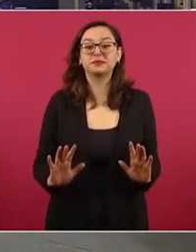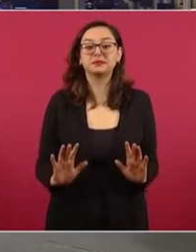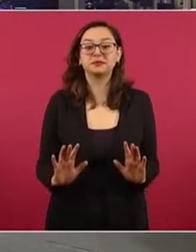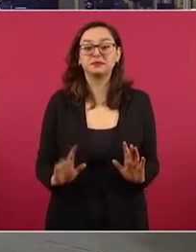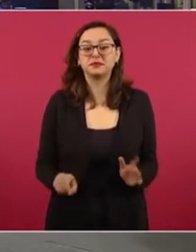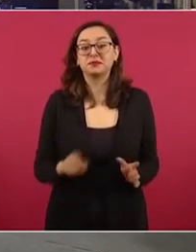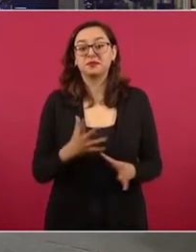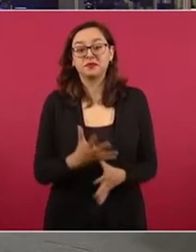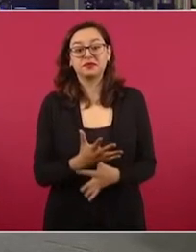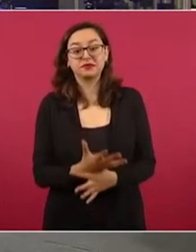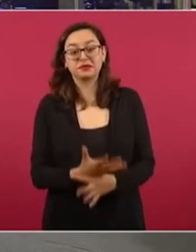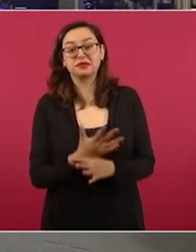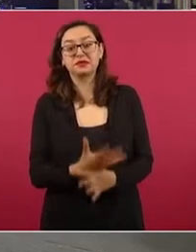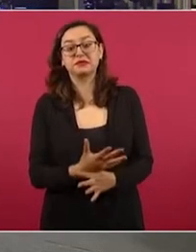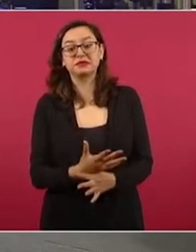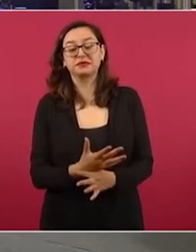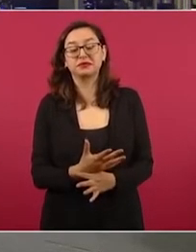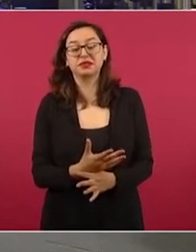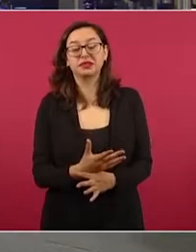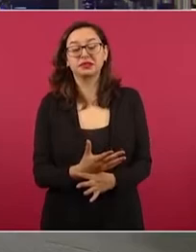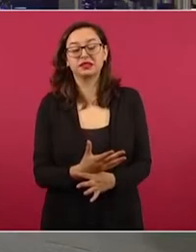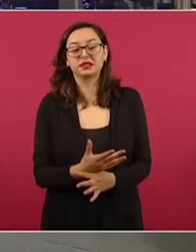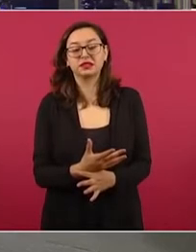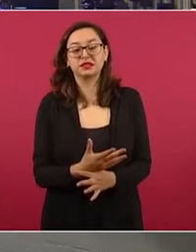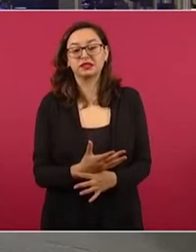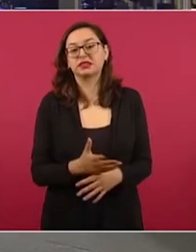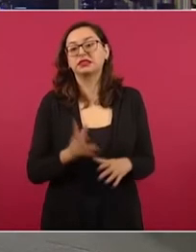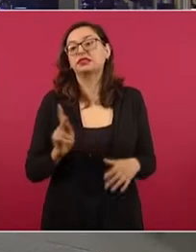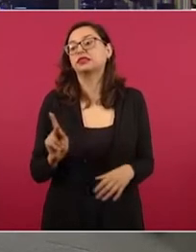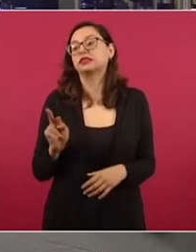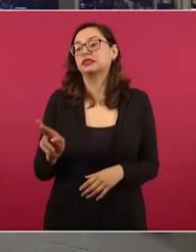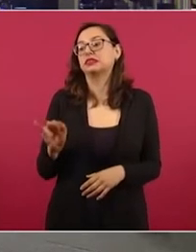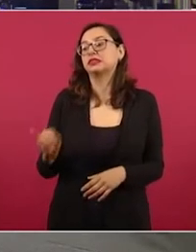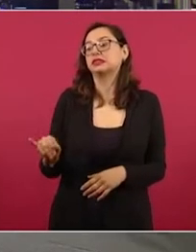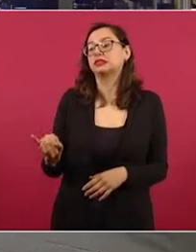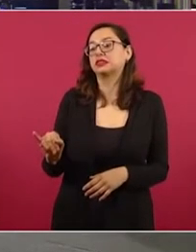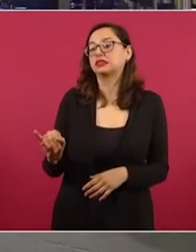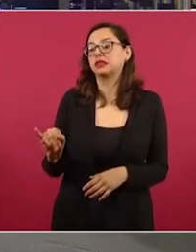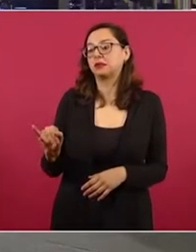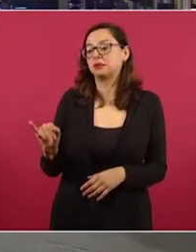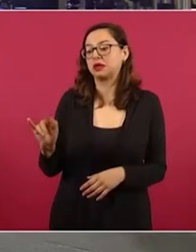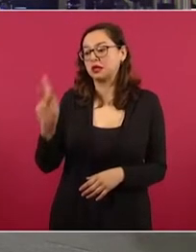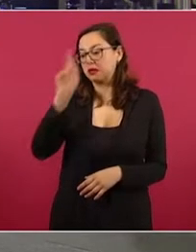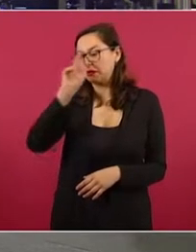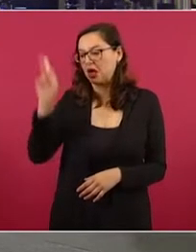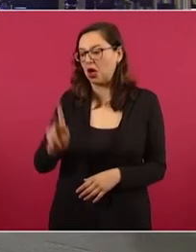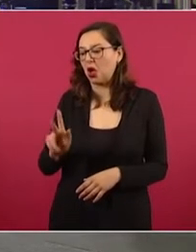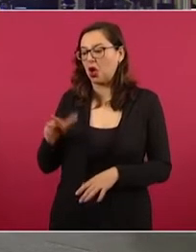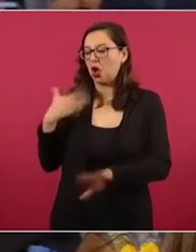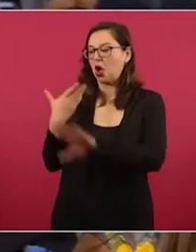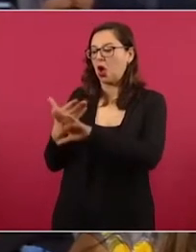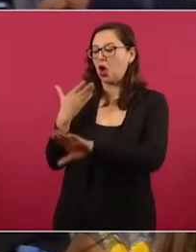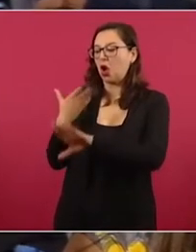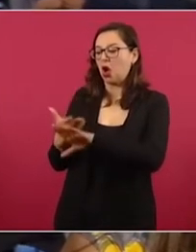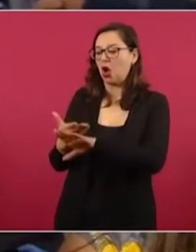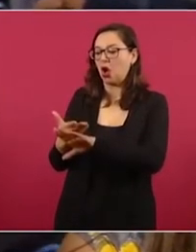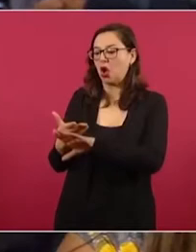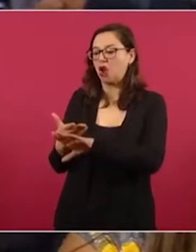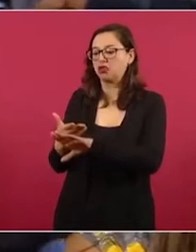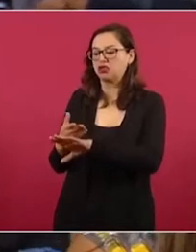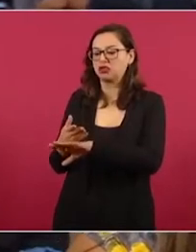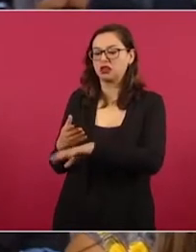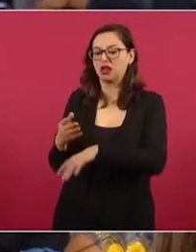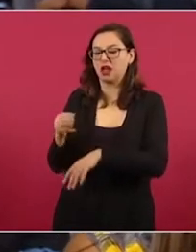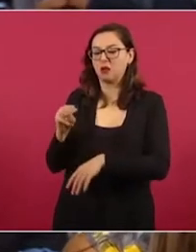está peor que en los peores tiempos del PRI, y después se acuerdan que están en alianza y dicen, bueno, ya se democratizó el PRI. Sí,